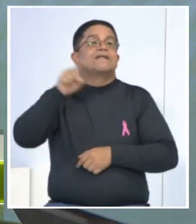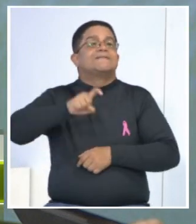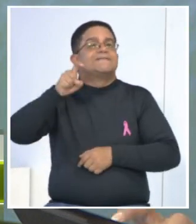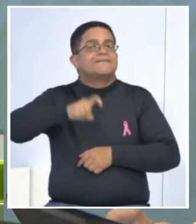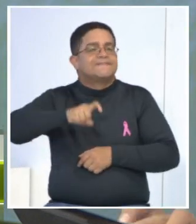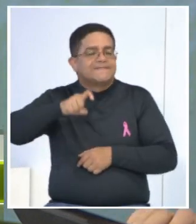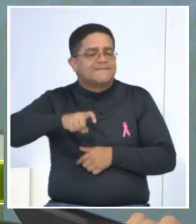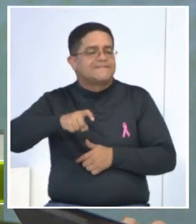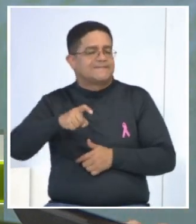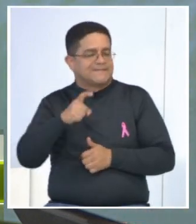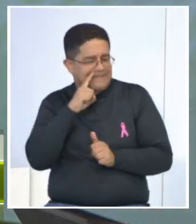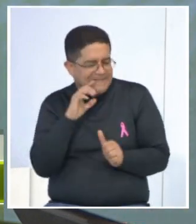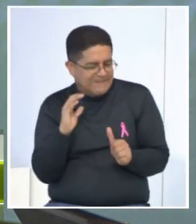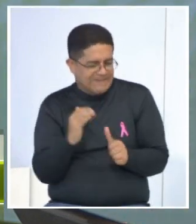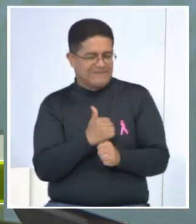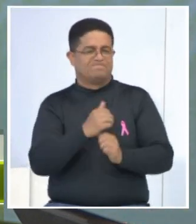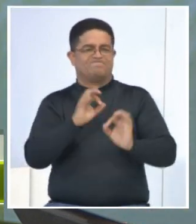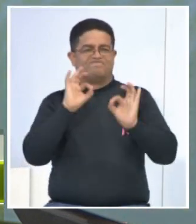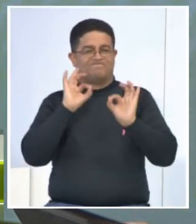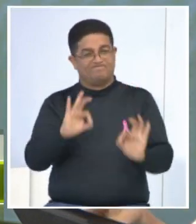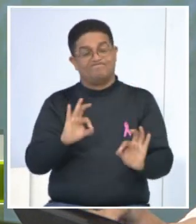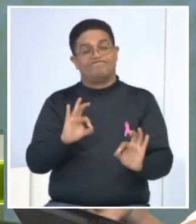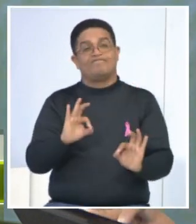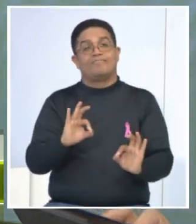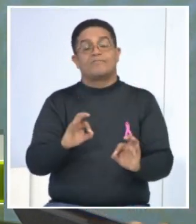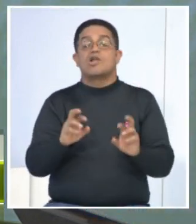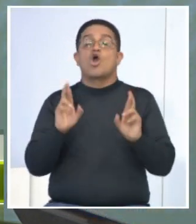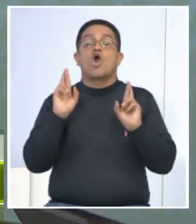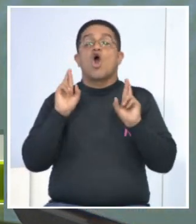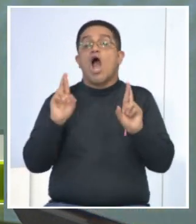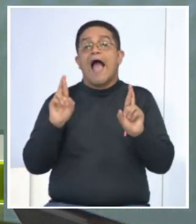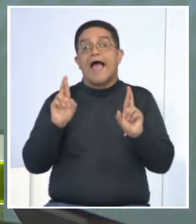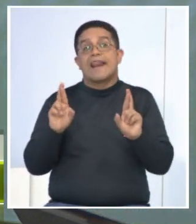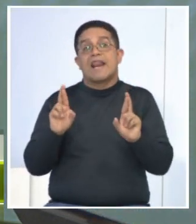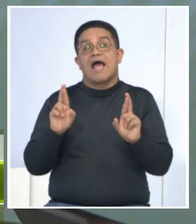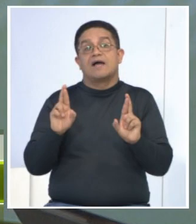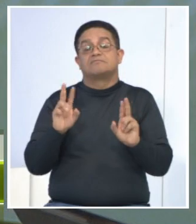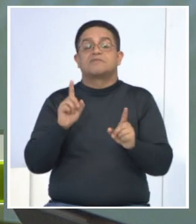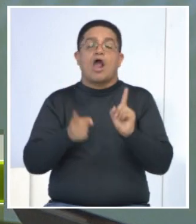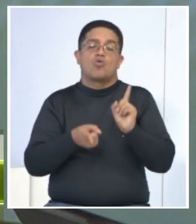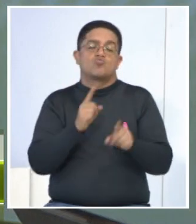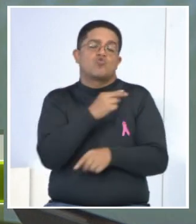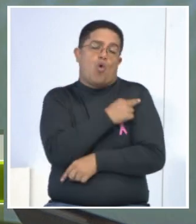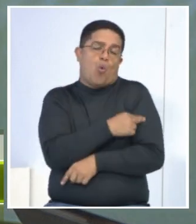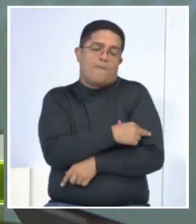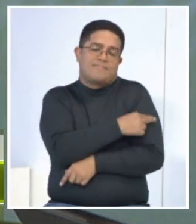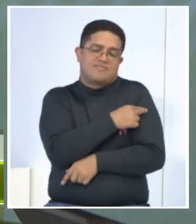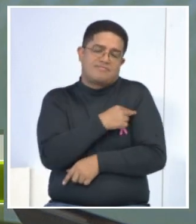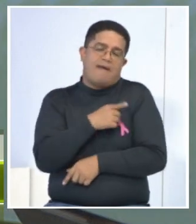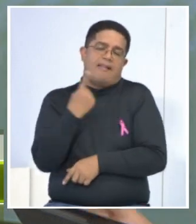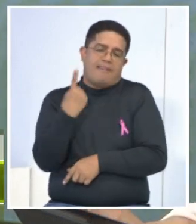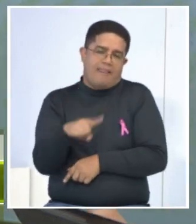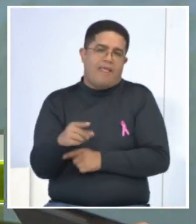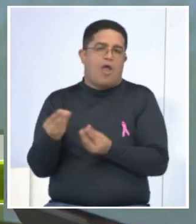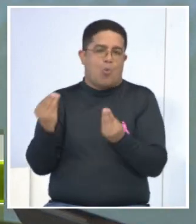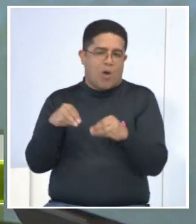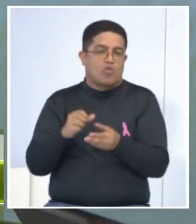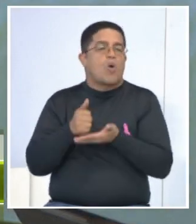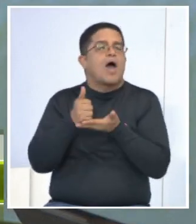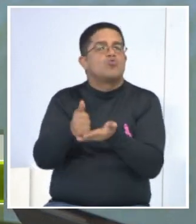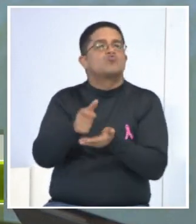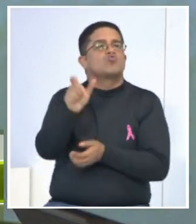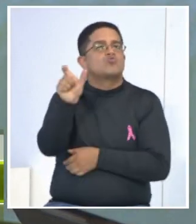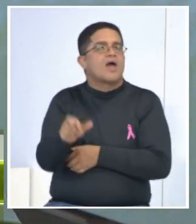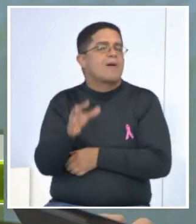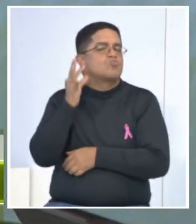hacer un diagnóstico precoz. Lastimosamente, ojalá, hay convenios en algunos hospitales donde apoyan a las mujeres